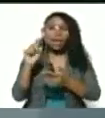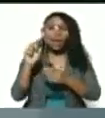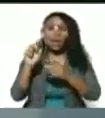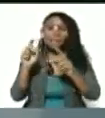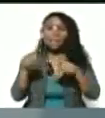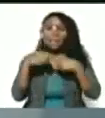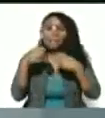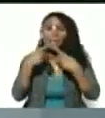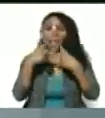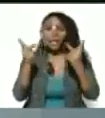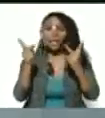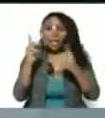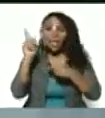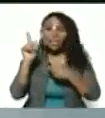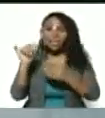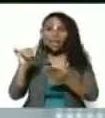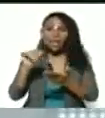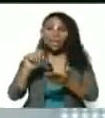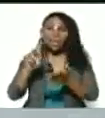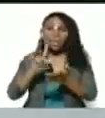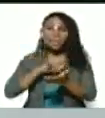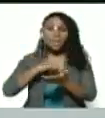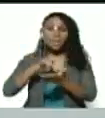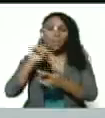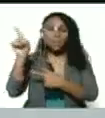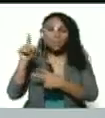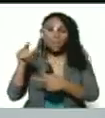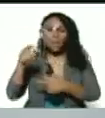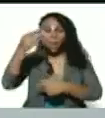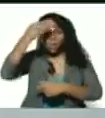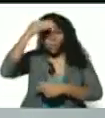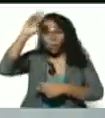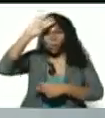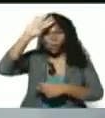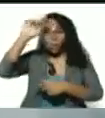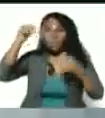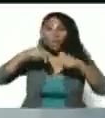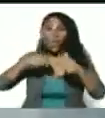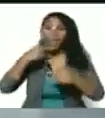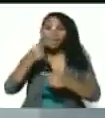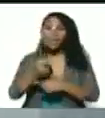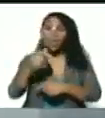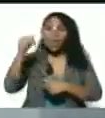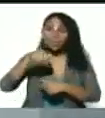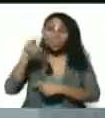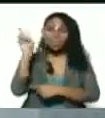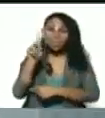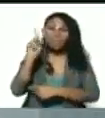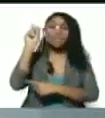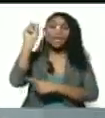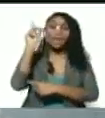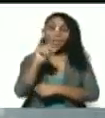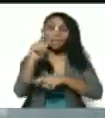Yo dije que a Cuba, y hoy digo que a Venezuela también,